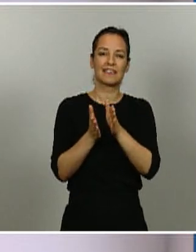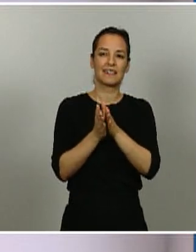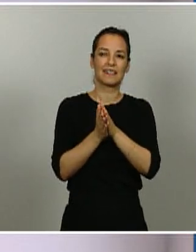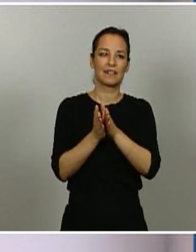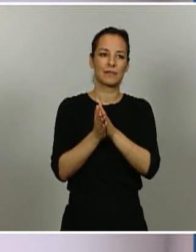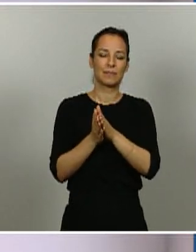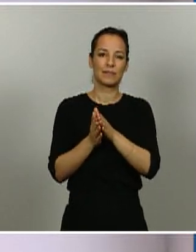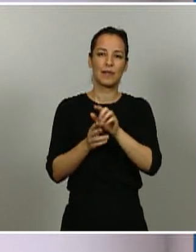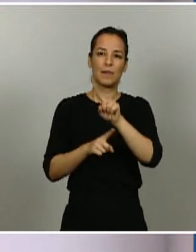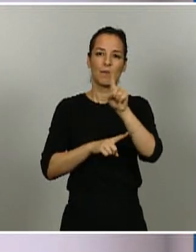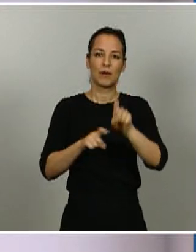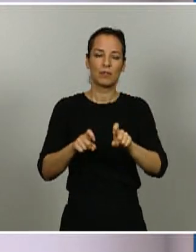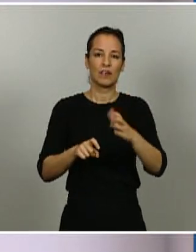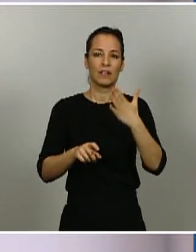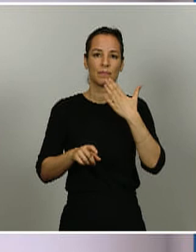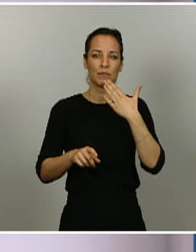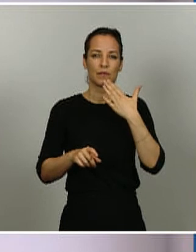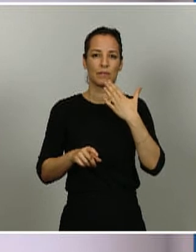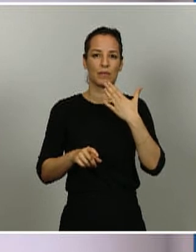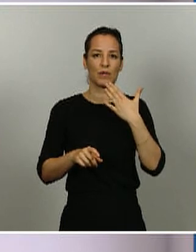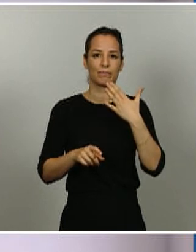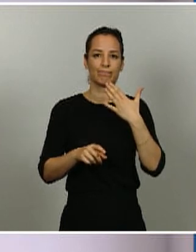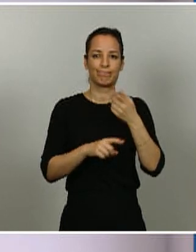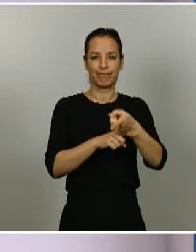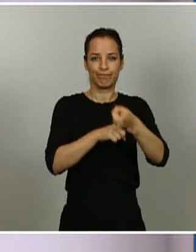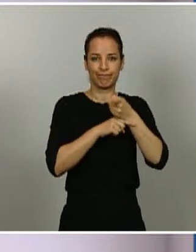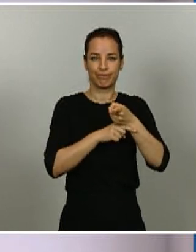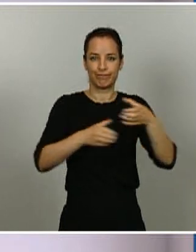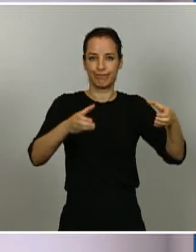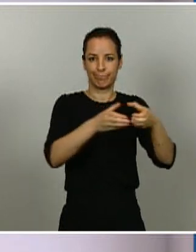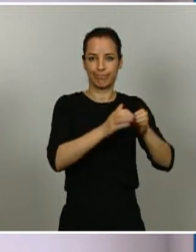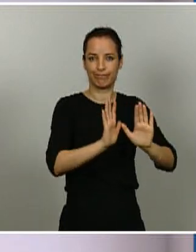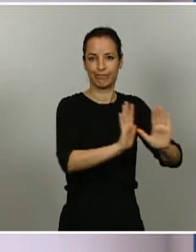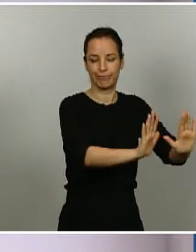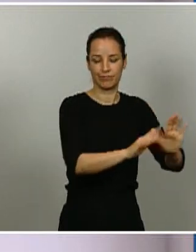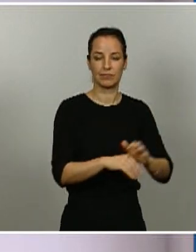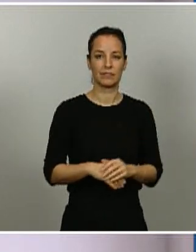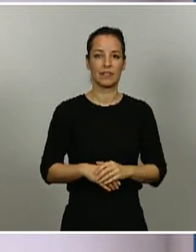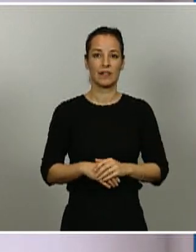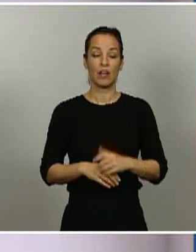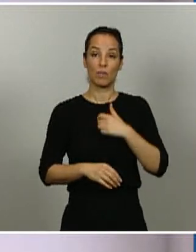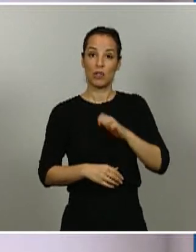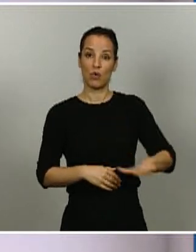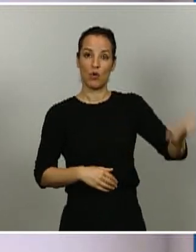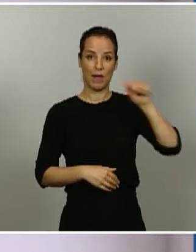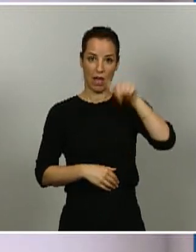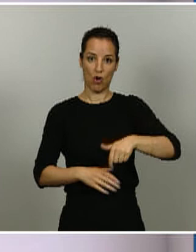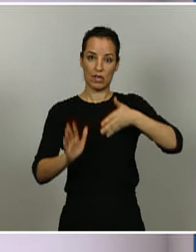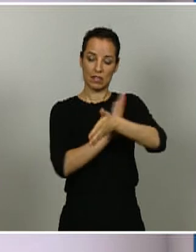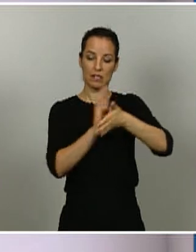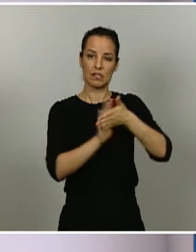las cuarentenas forzosas. La Comisión Europea a partir de una presentación que hizo hoy está como estudiando